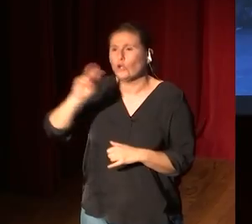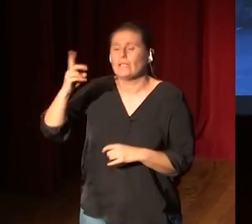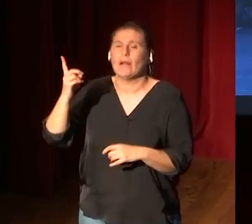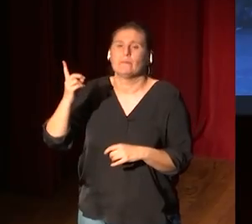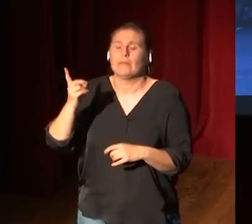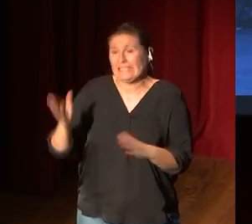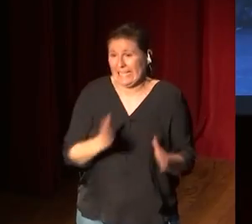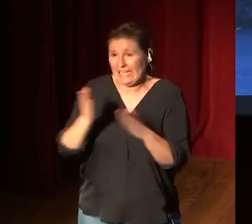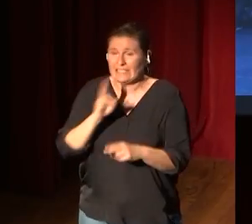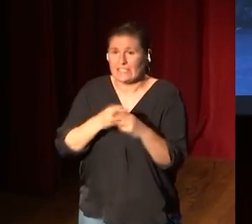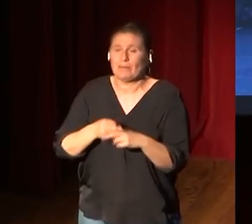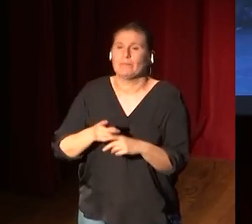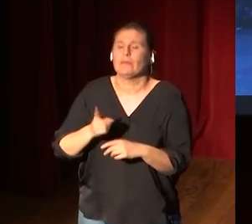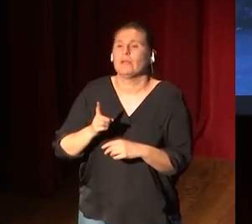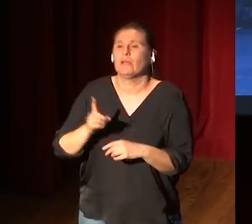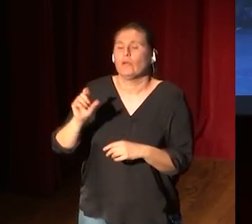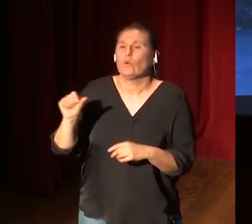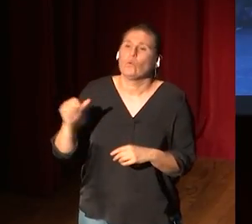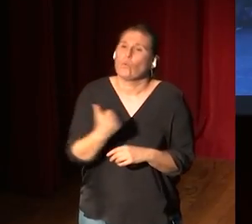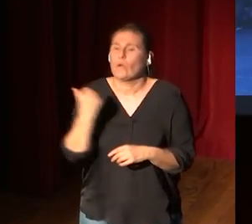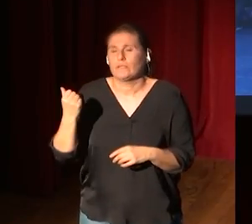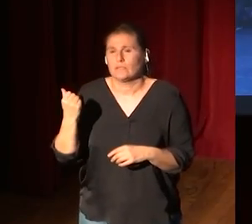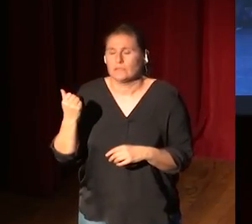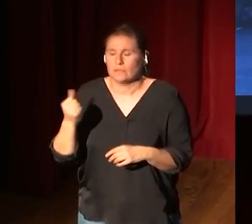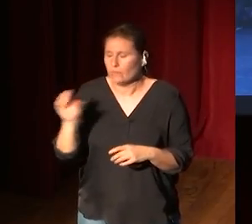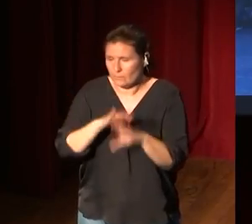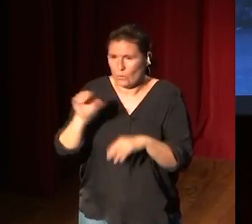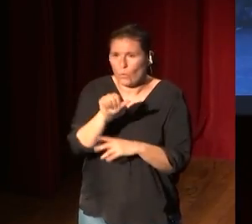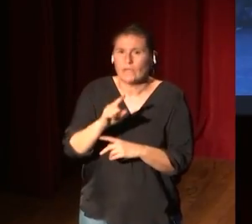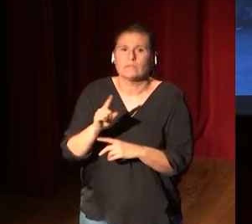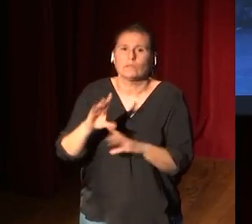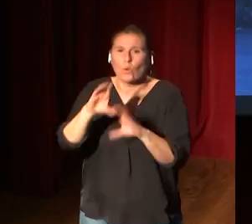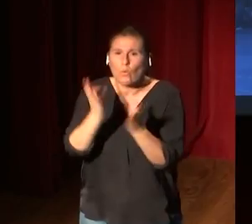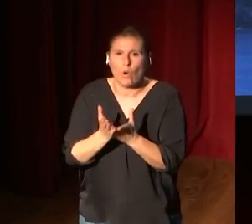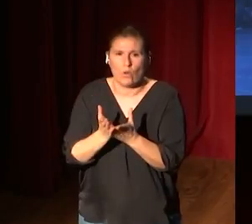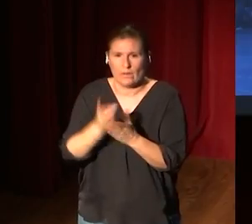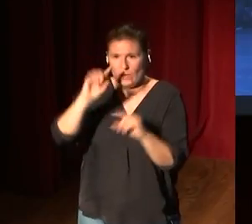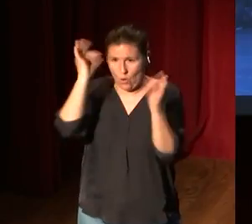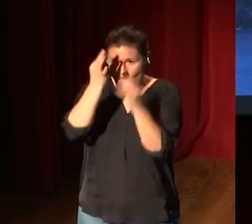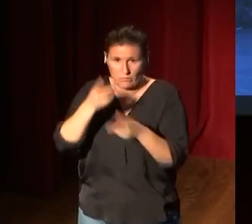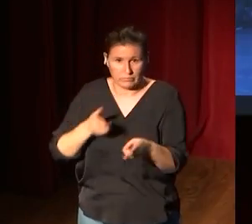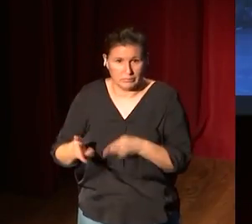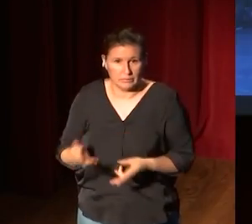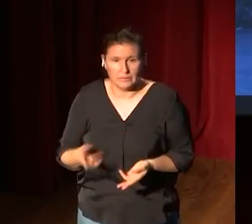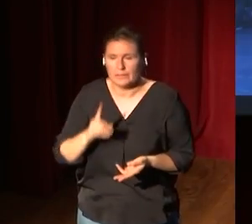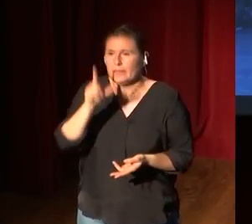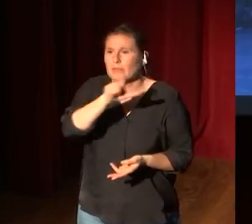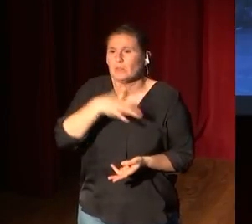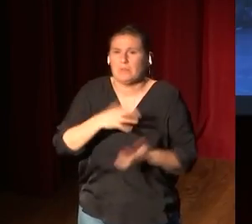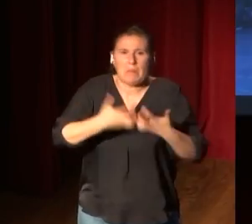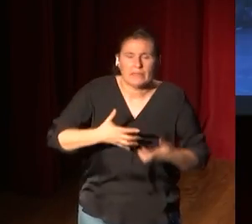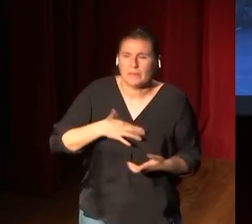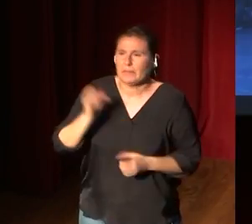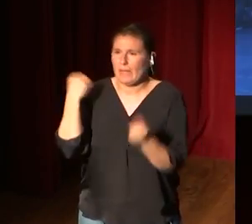serie que se llama Westworld. Es un parque de atracciones en la vida real. Las personas son, bueno, pueden ser máquinas, pueden ser actores,